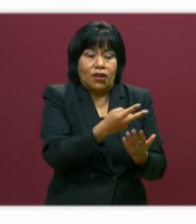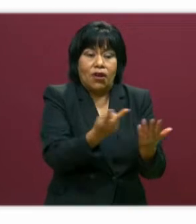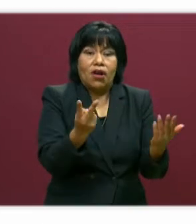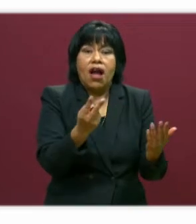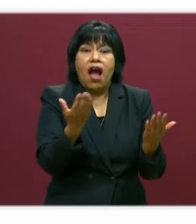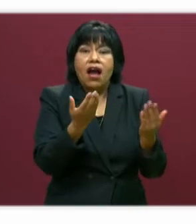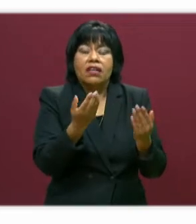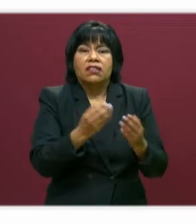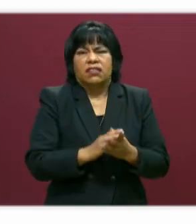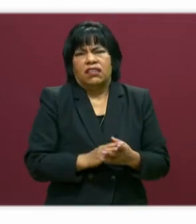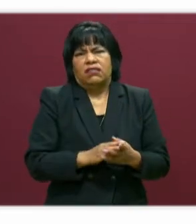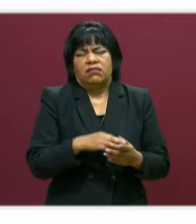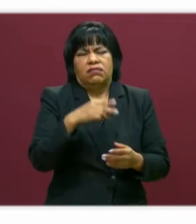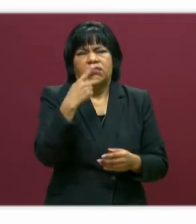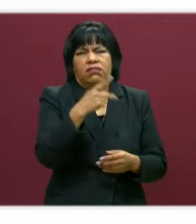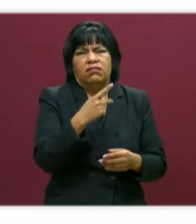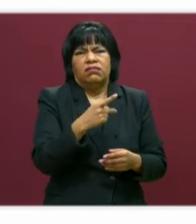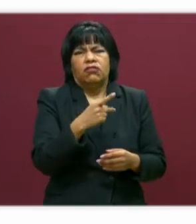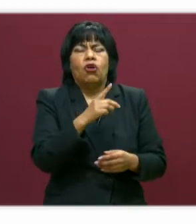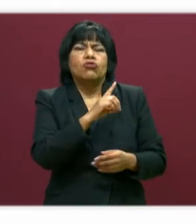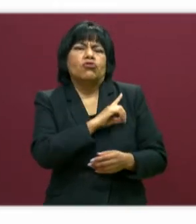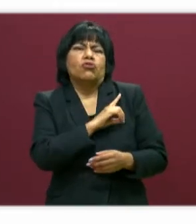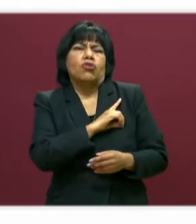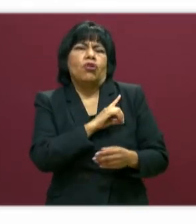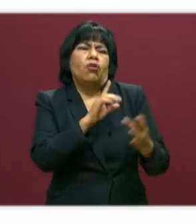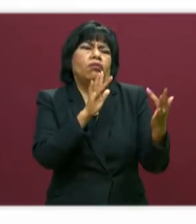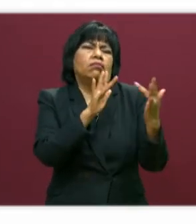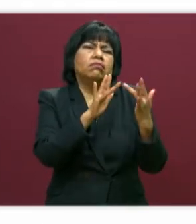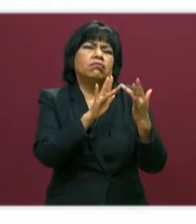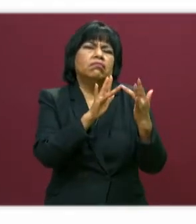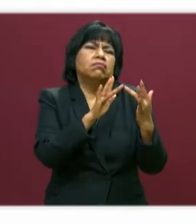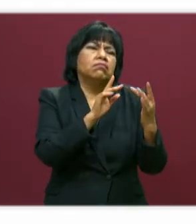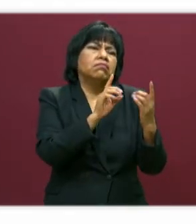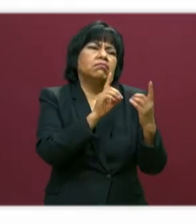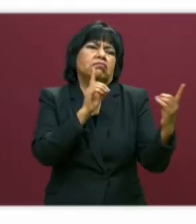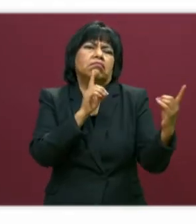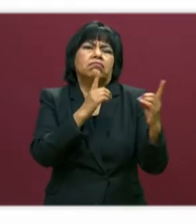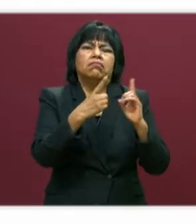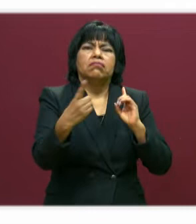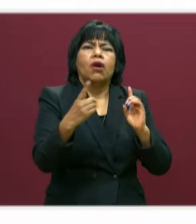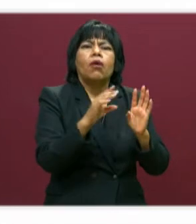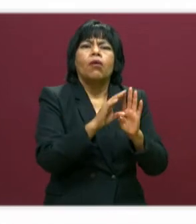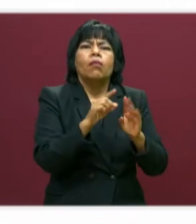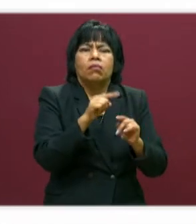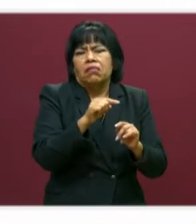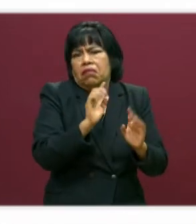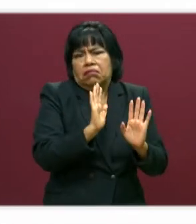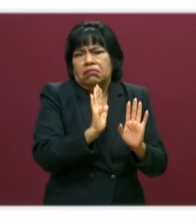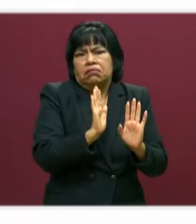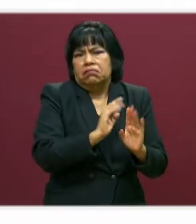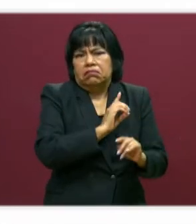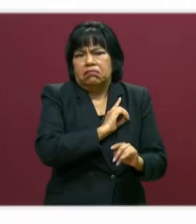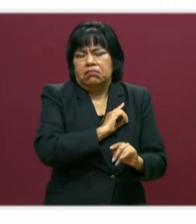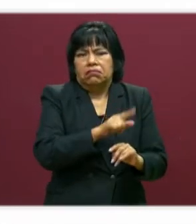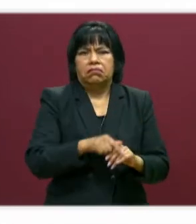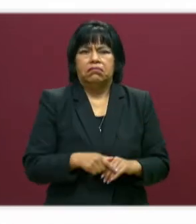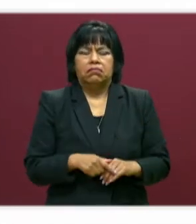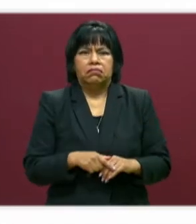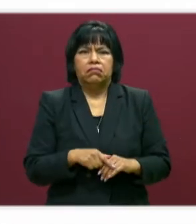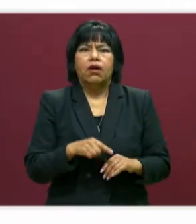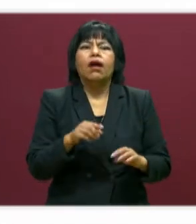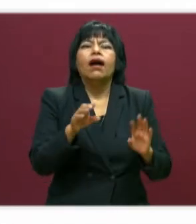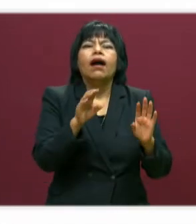hacer a distancia? Fíjate qué interesante, ¿no? Luego, de forma autónoma,